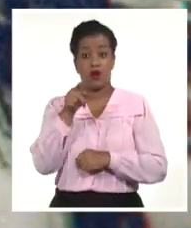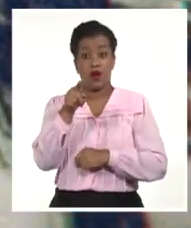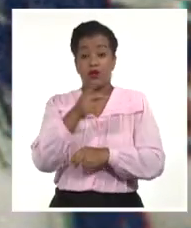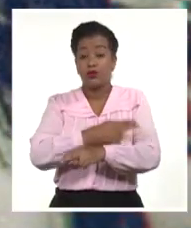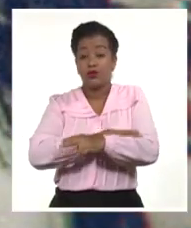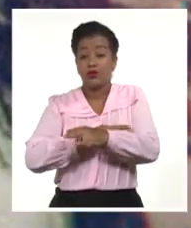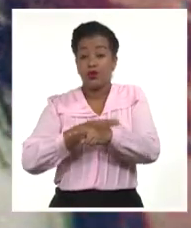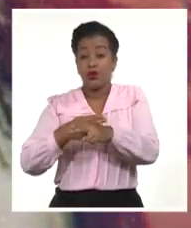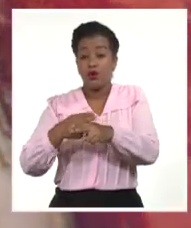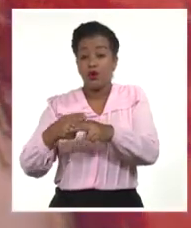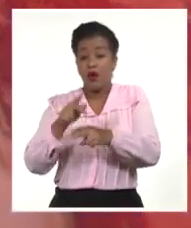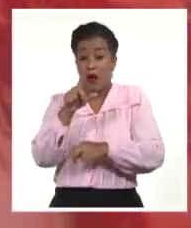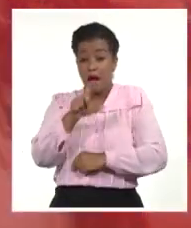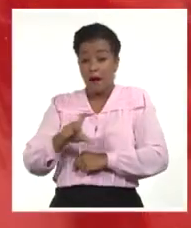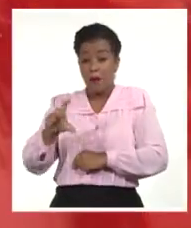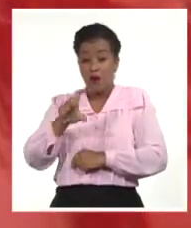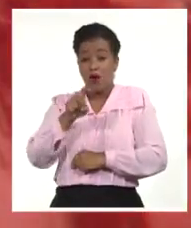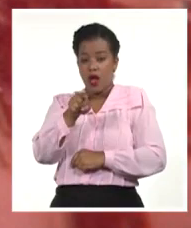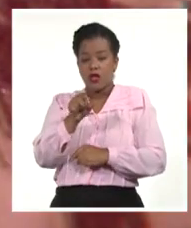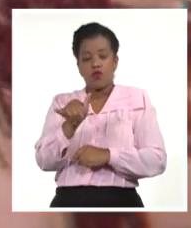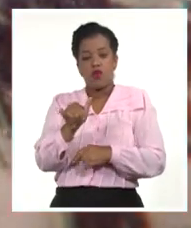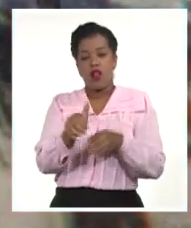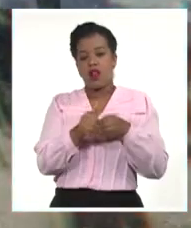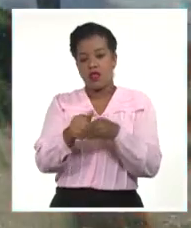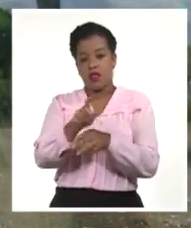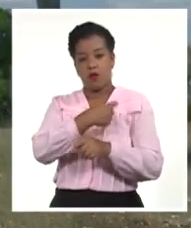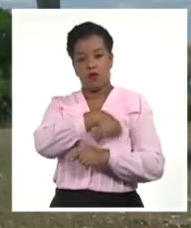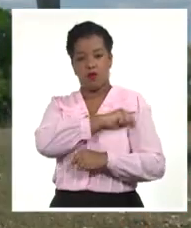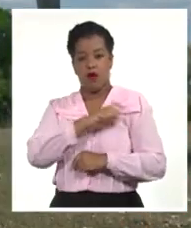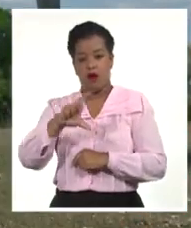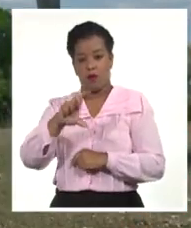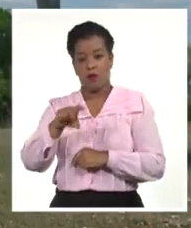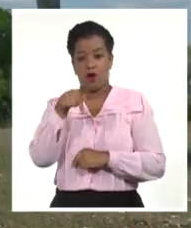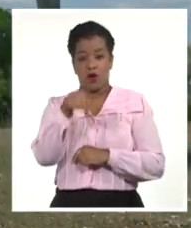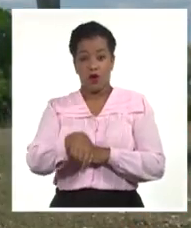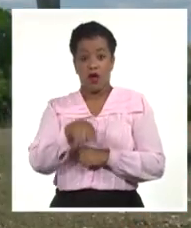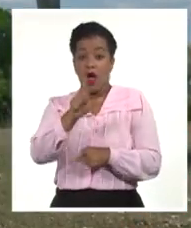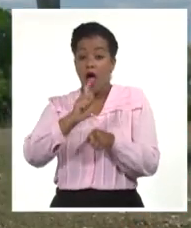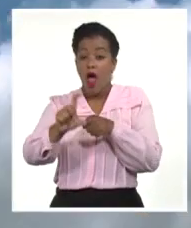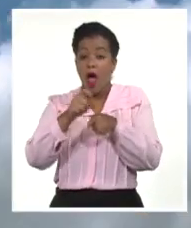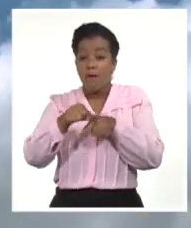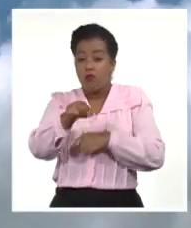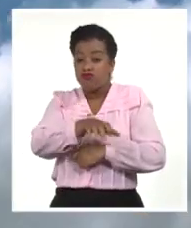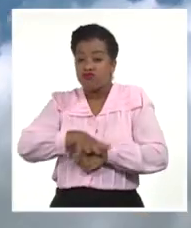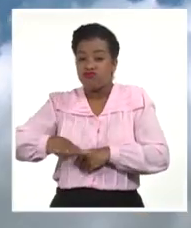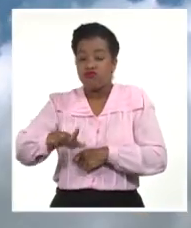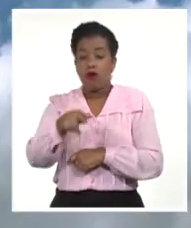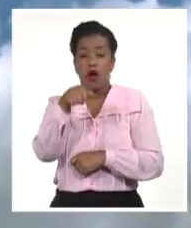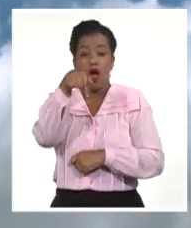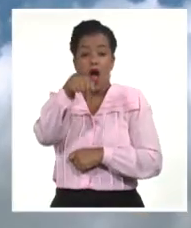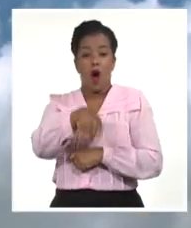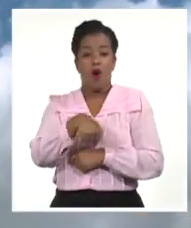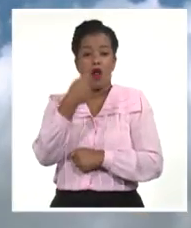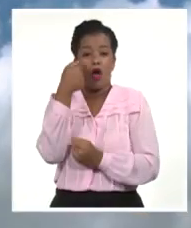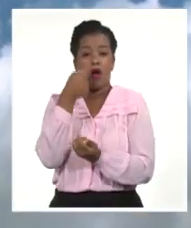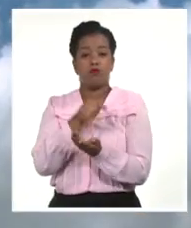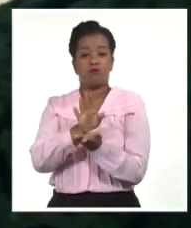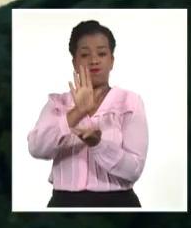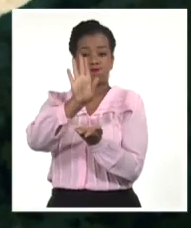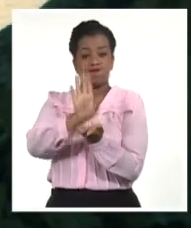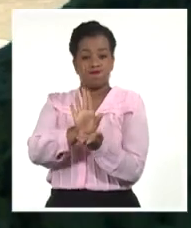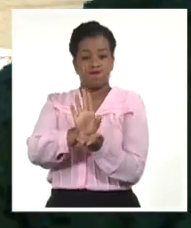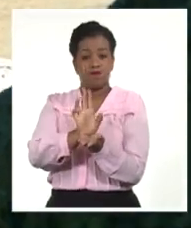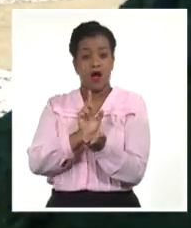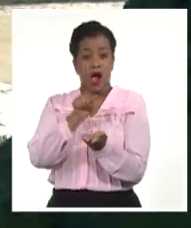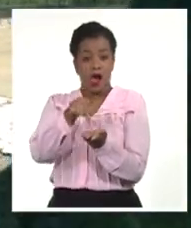Agramonte, guía también para los camagüeyanos de hoy. Estos campos, donde actualmente se emplaza un monumento en su memoria,